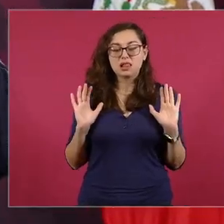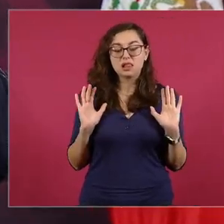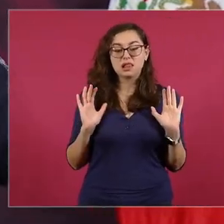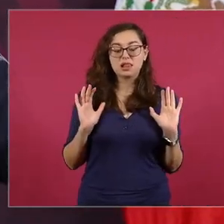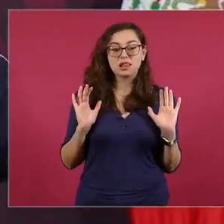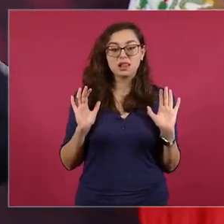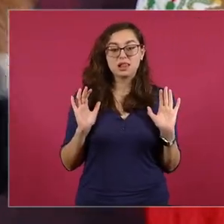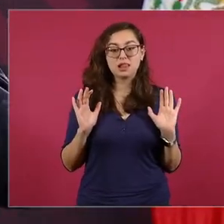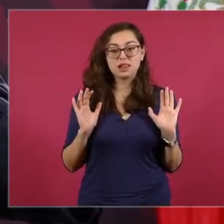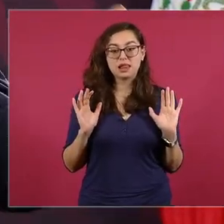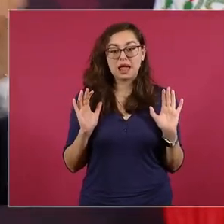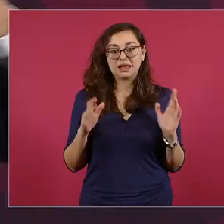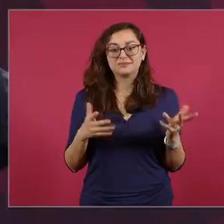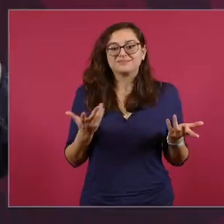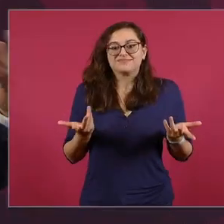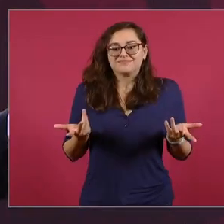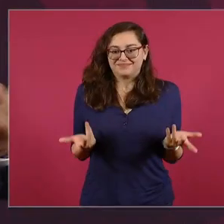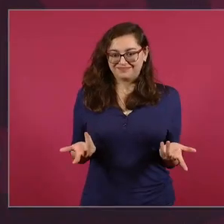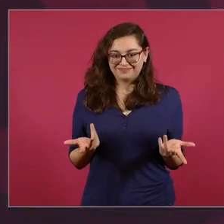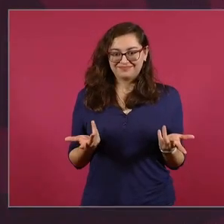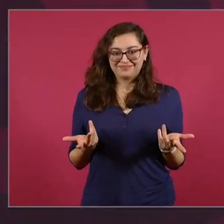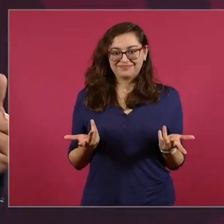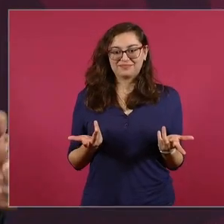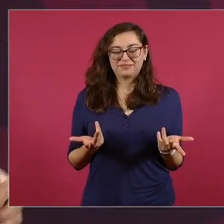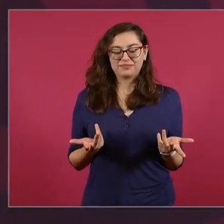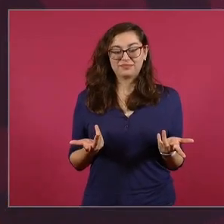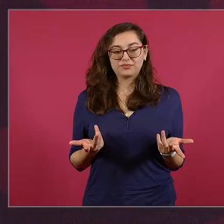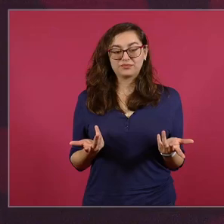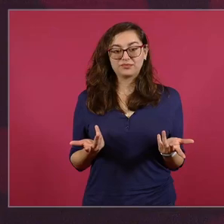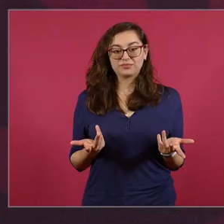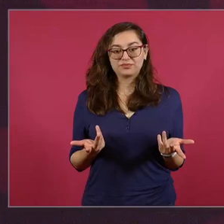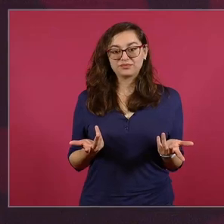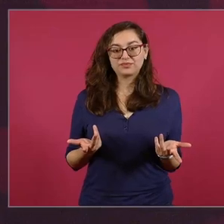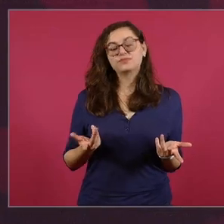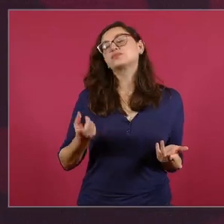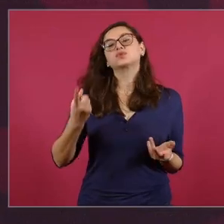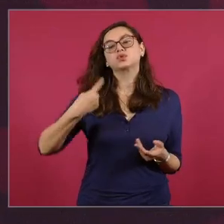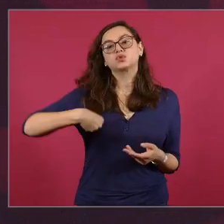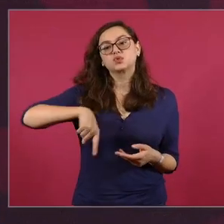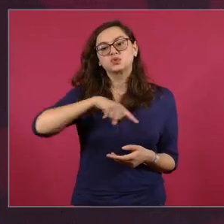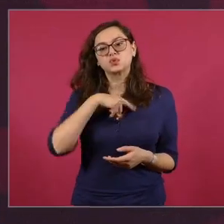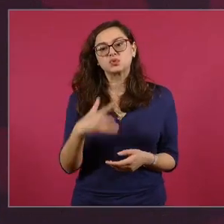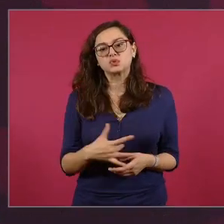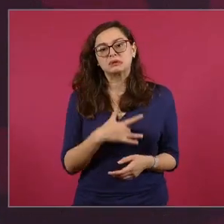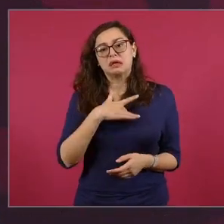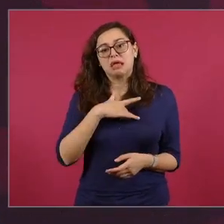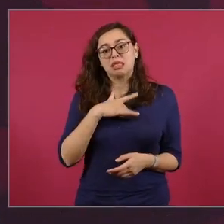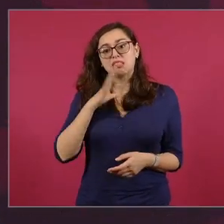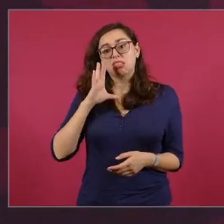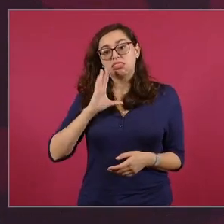para que no nos estemos acomplejando